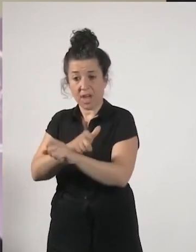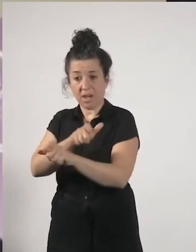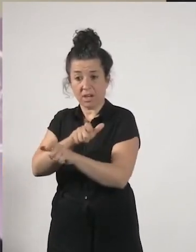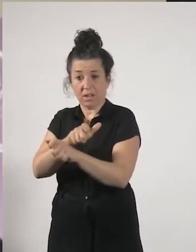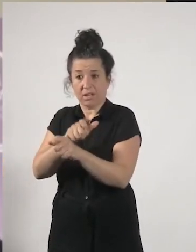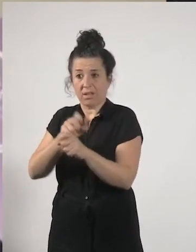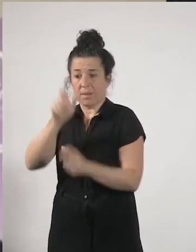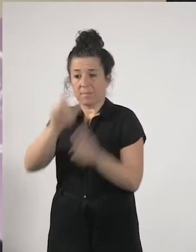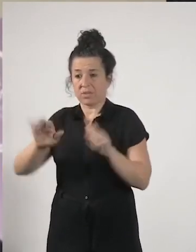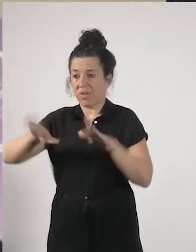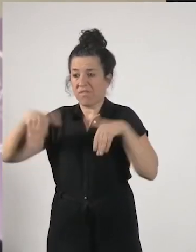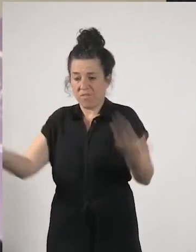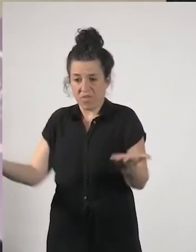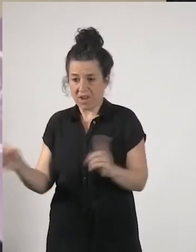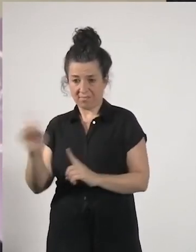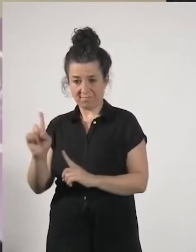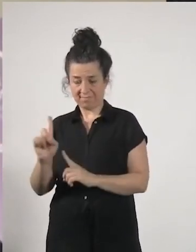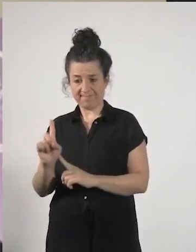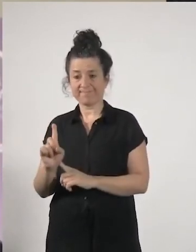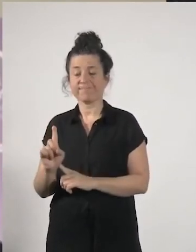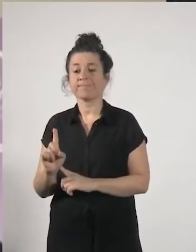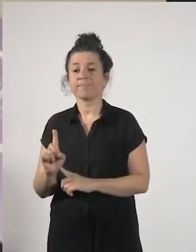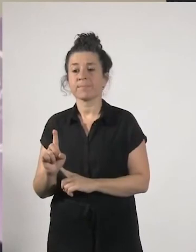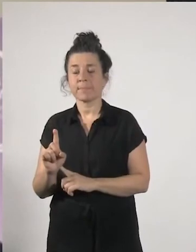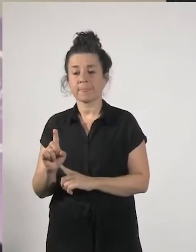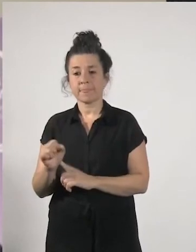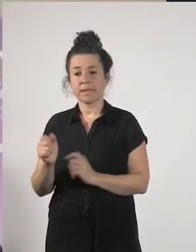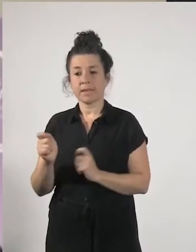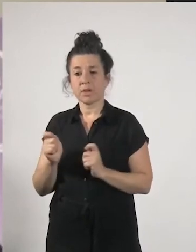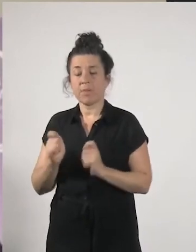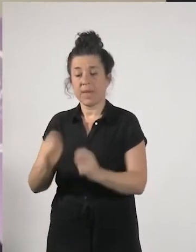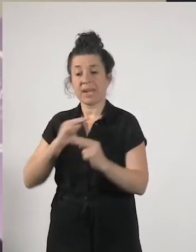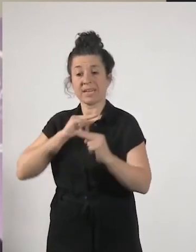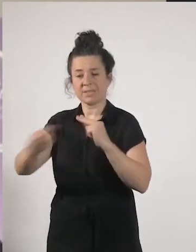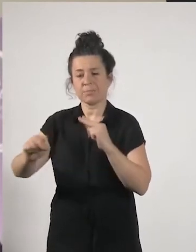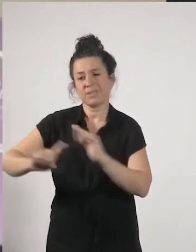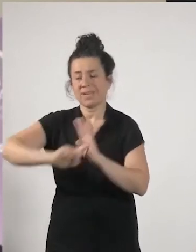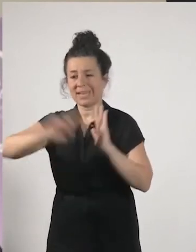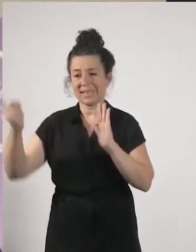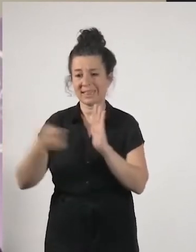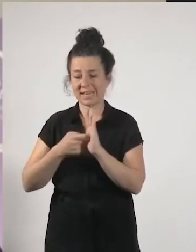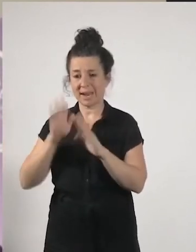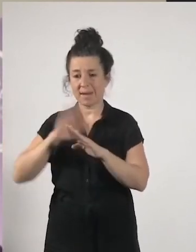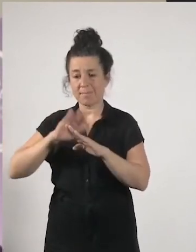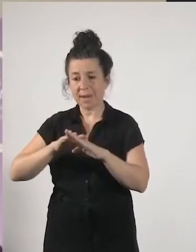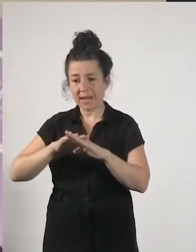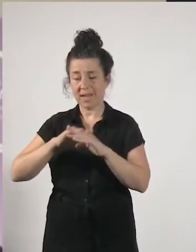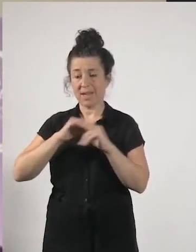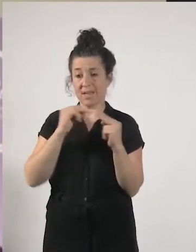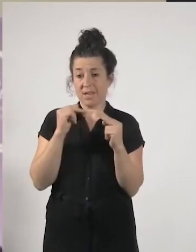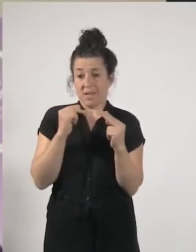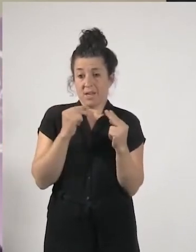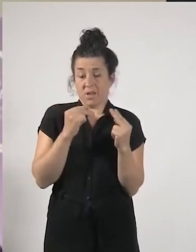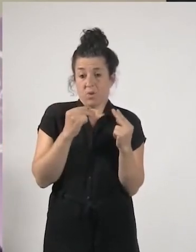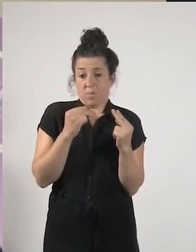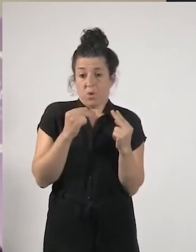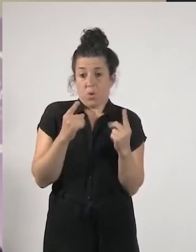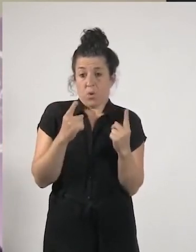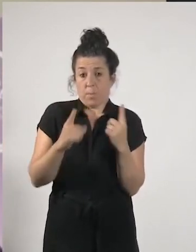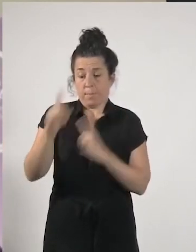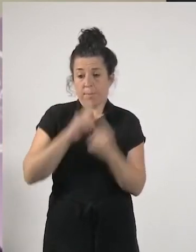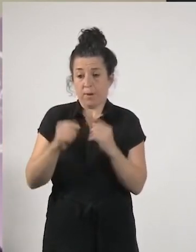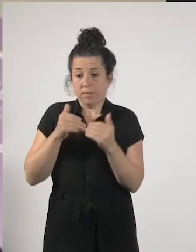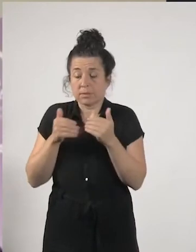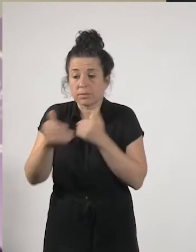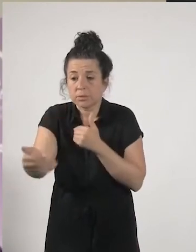respuesta integral a los grandes desafíos a los que nos enfrentamos poniendo el foco en cuestiones que se han mencionado como el valor de la